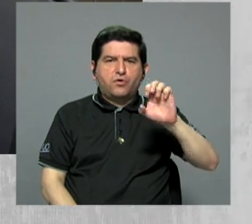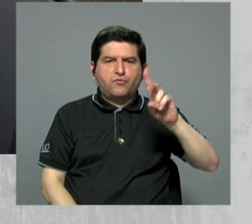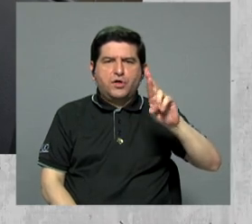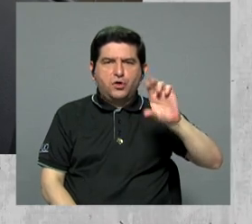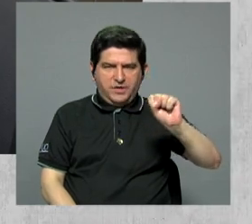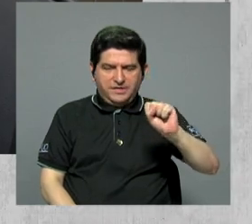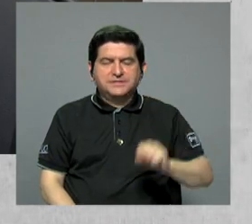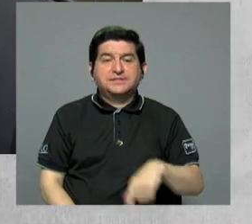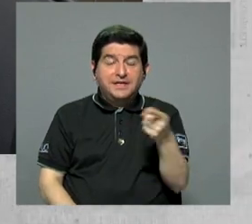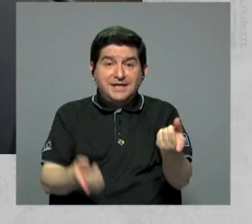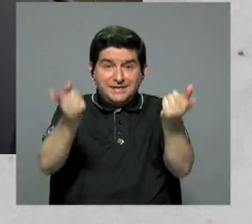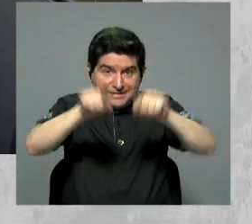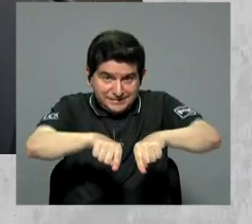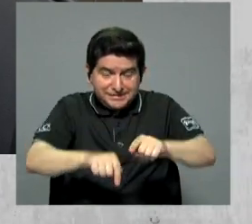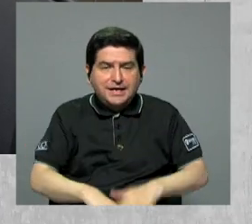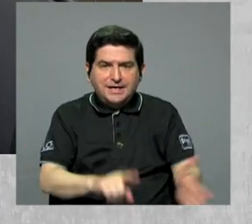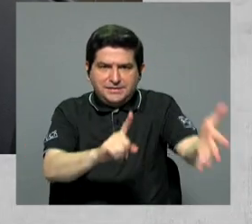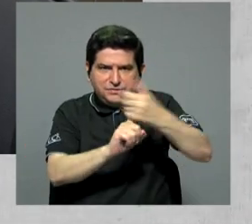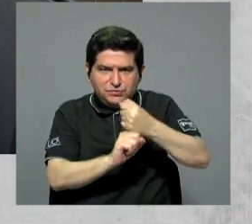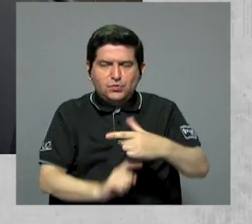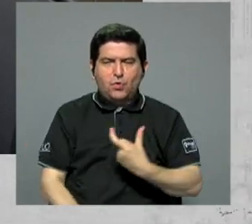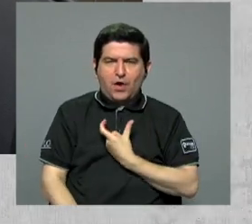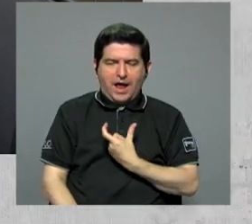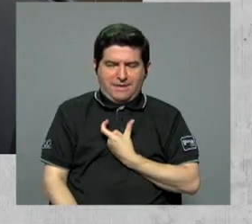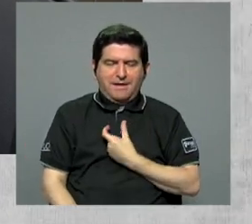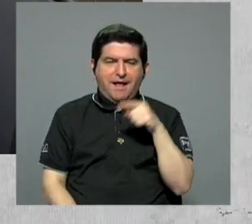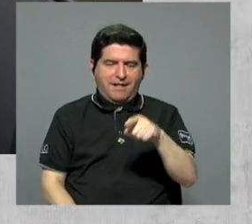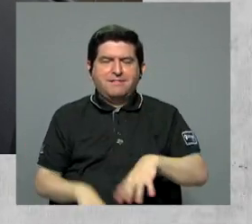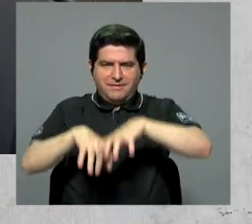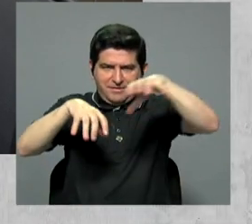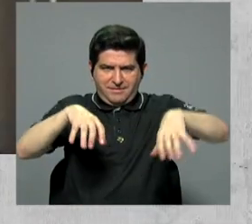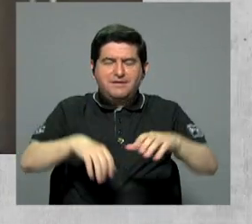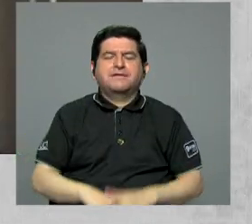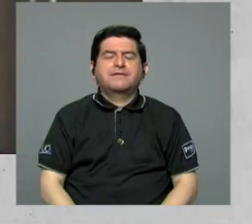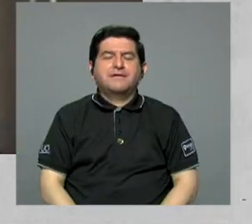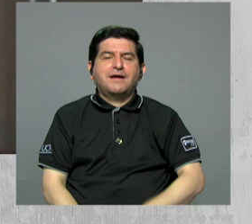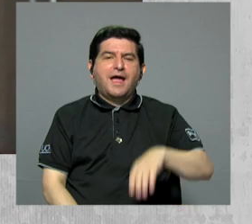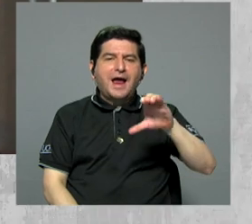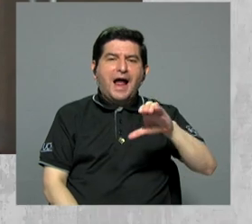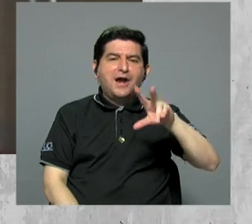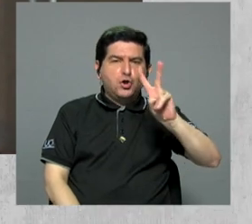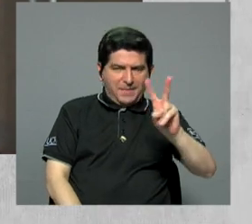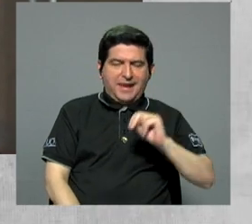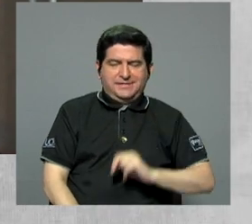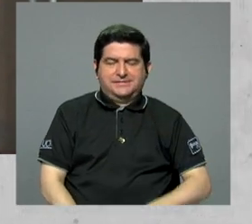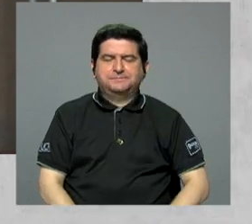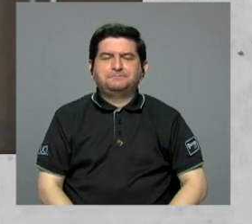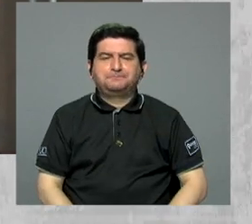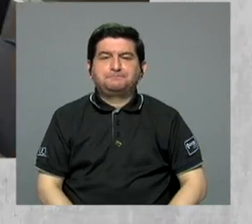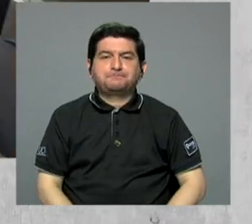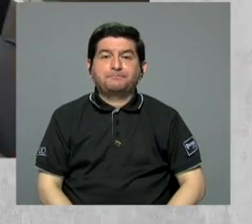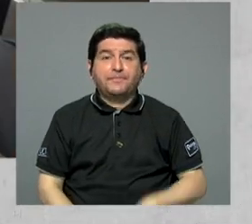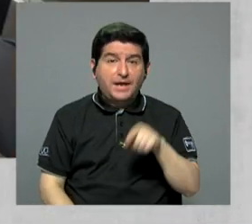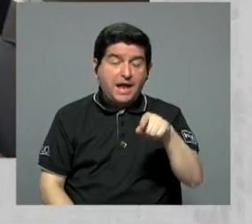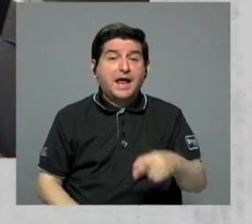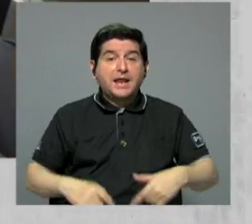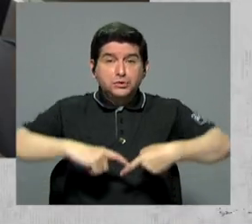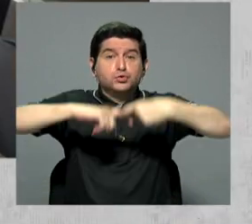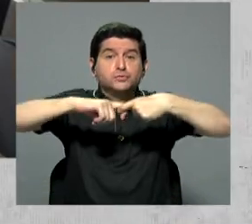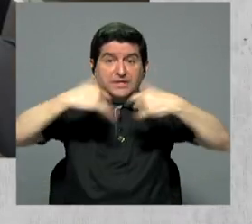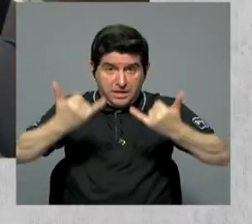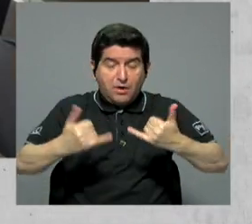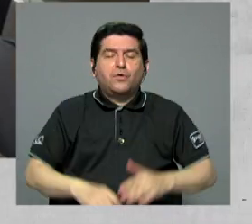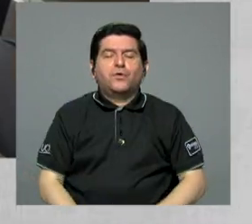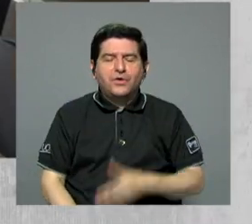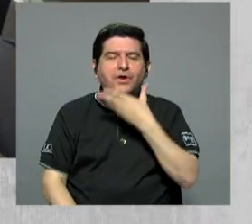y en el cual terminó con la detención del alcalde de este Cantón, don Carlos Viales. Recientemente, Carlos Viales y justamente. Está suspendido, don